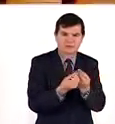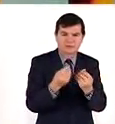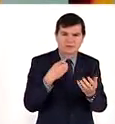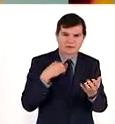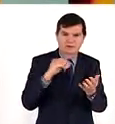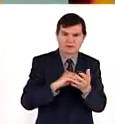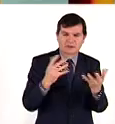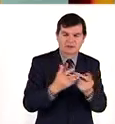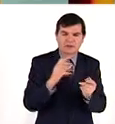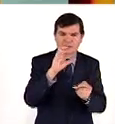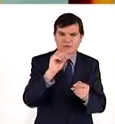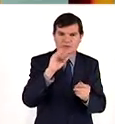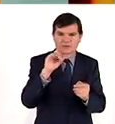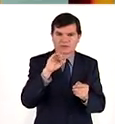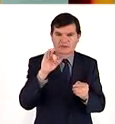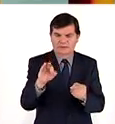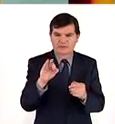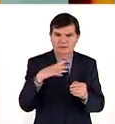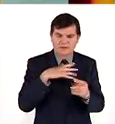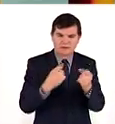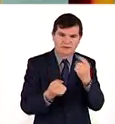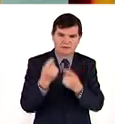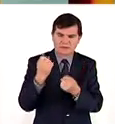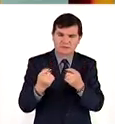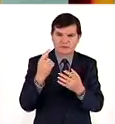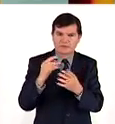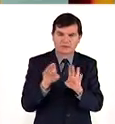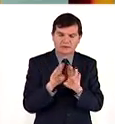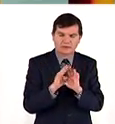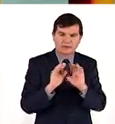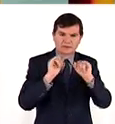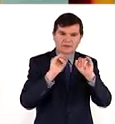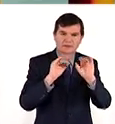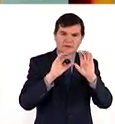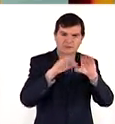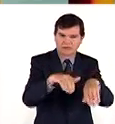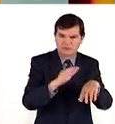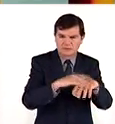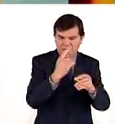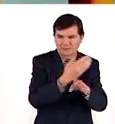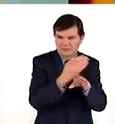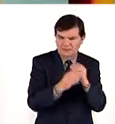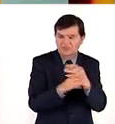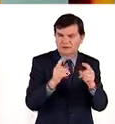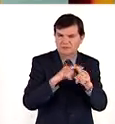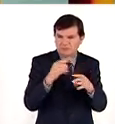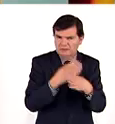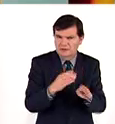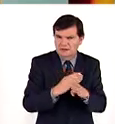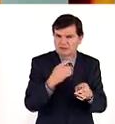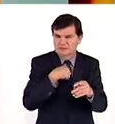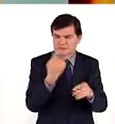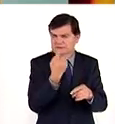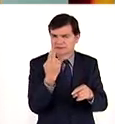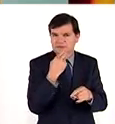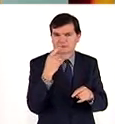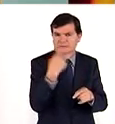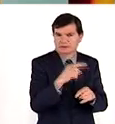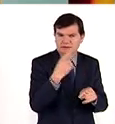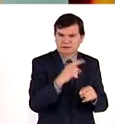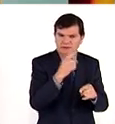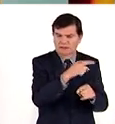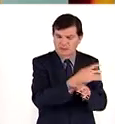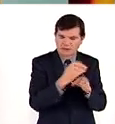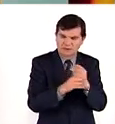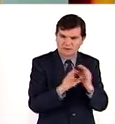Según la Conducef, muchas instituciones no han cumplido cabalmente con la normatividad, por lo que es importante la denuncia de los